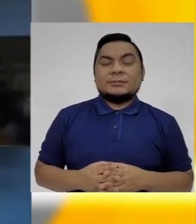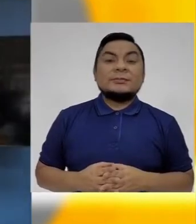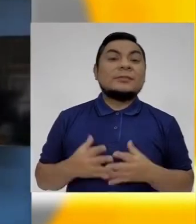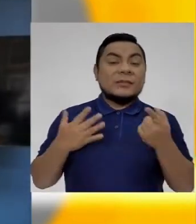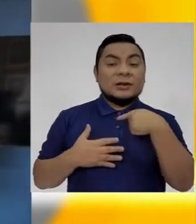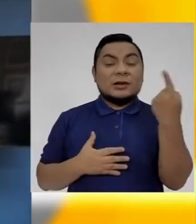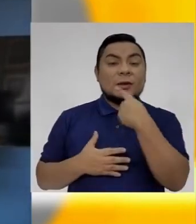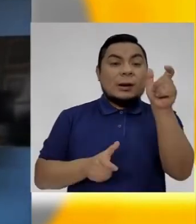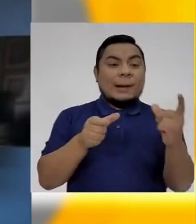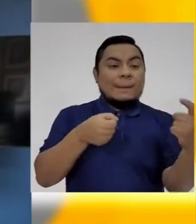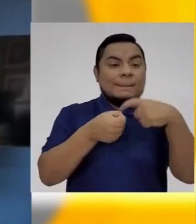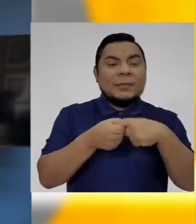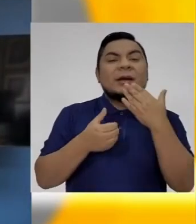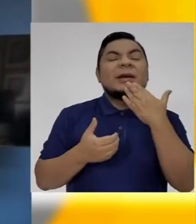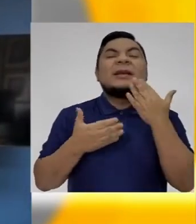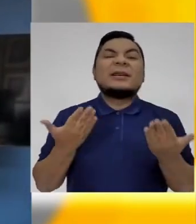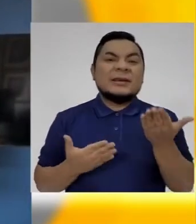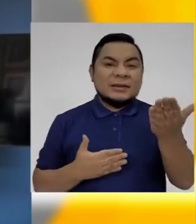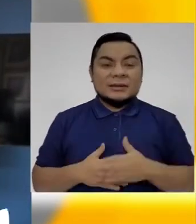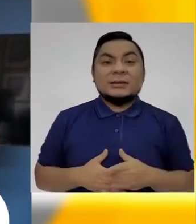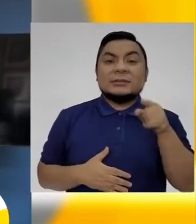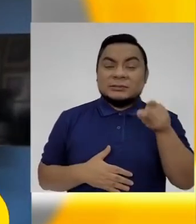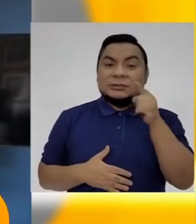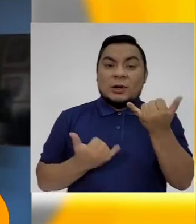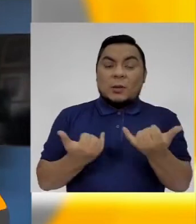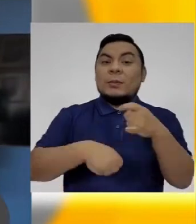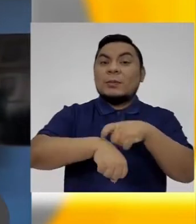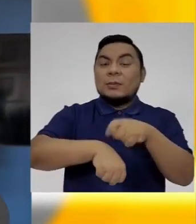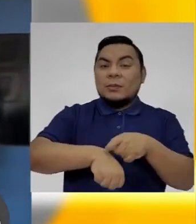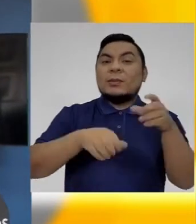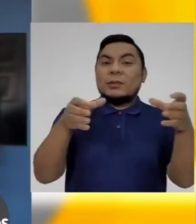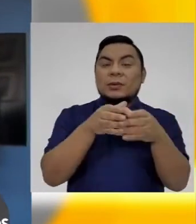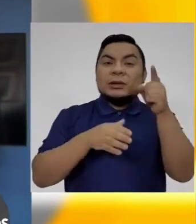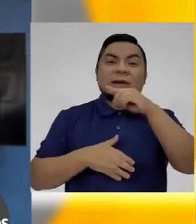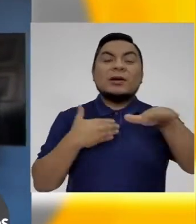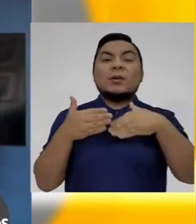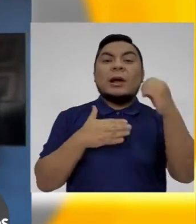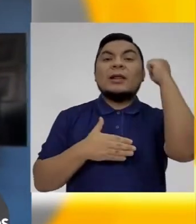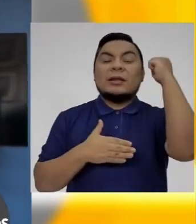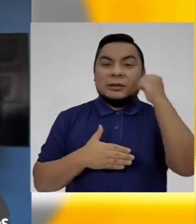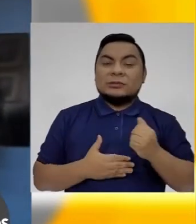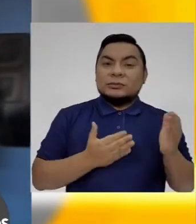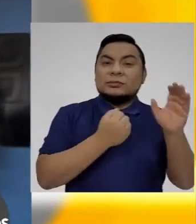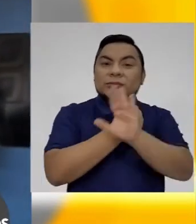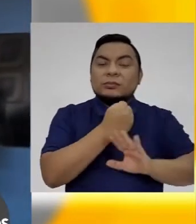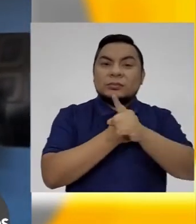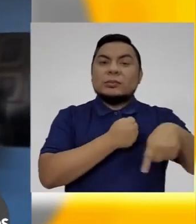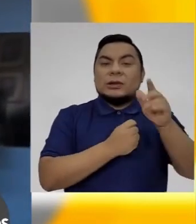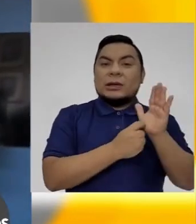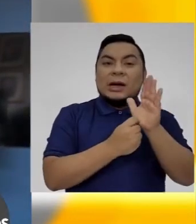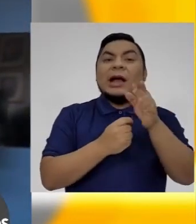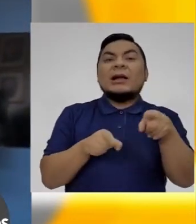Dentro de nuestros aliados es el más estratégico. Puesto que en este momento, la vulneración de los derechos al